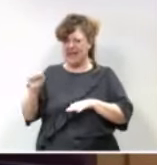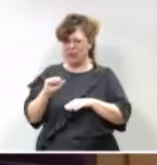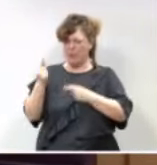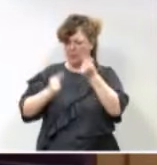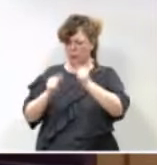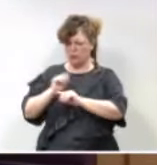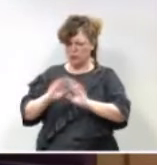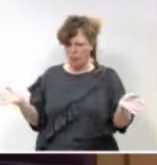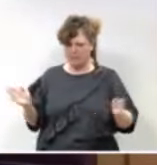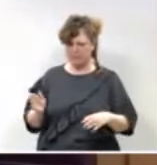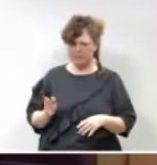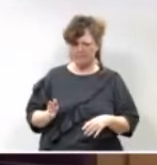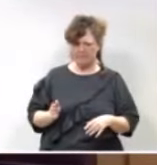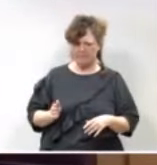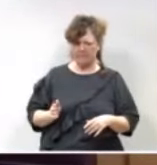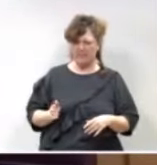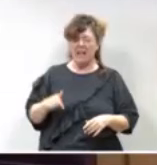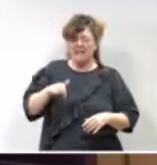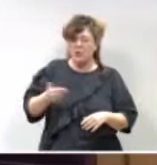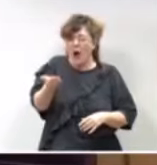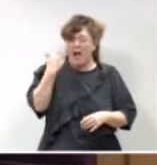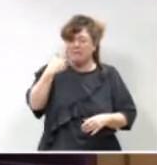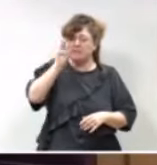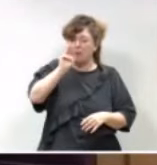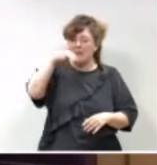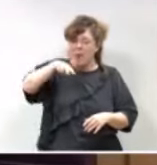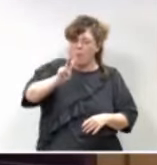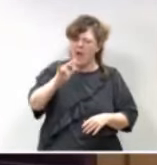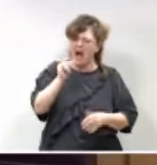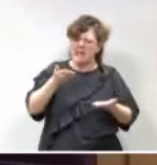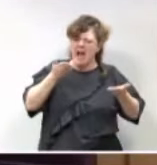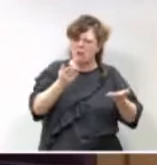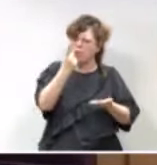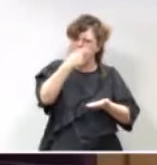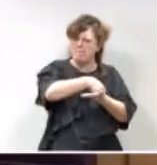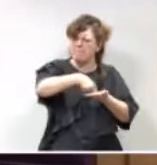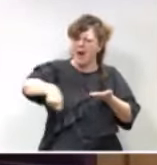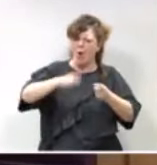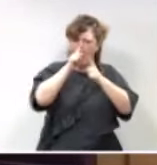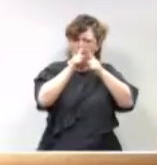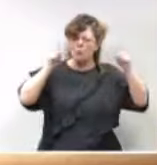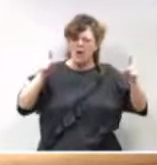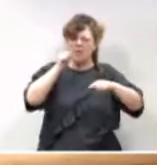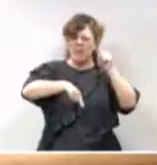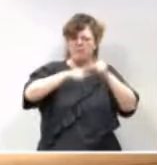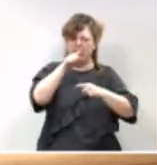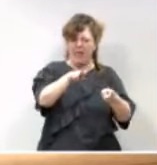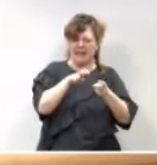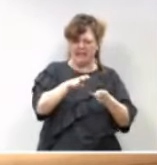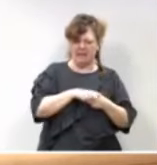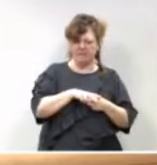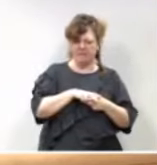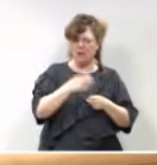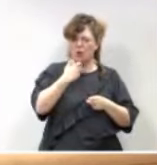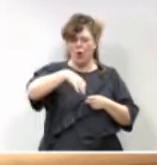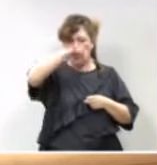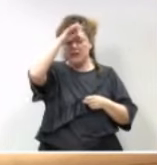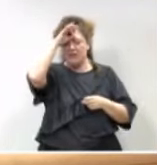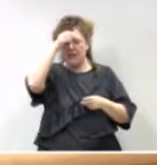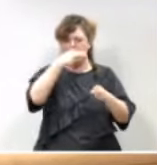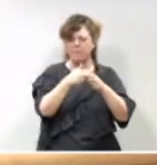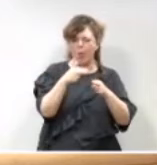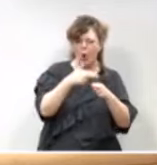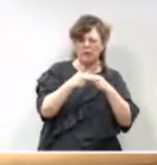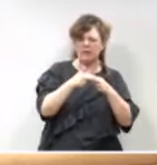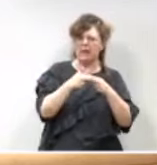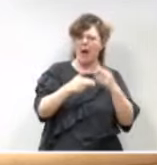sus presupuestos. Pero es que antes ya contábamos con una ayuda en un solo pago anual dependiendo de la renta. Yo no tengo ni idea si hacemos política